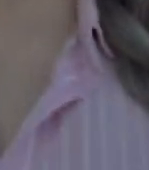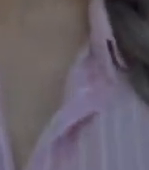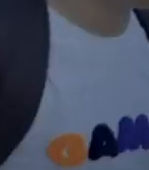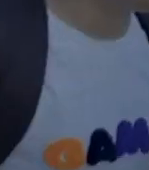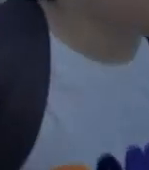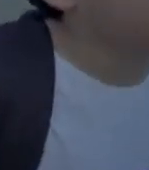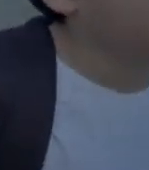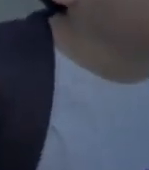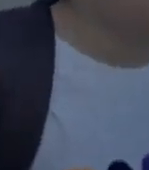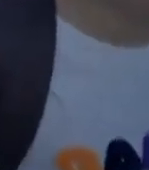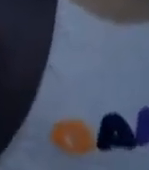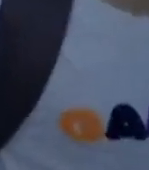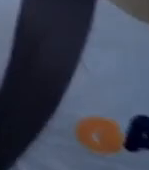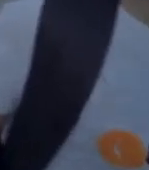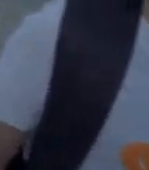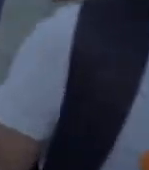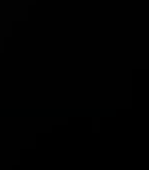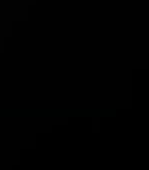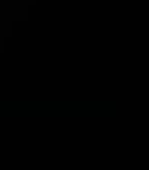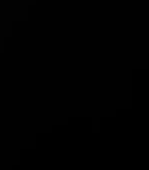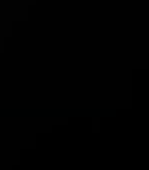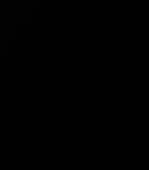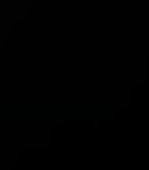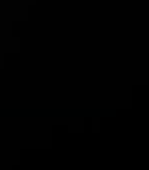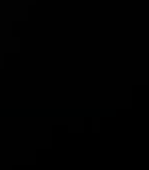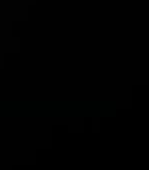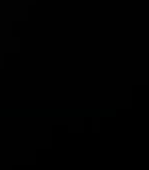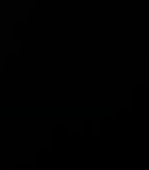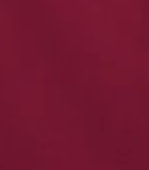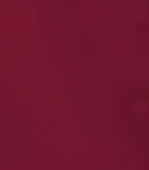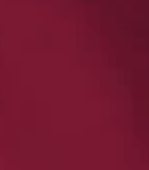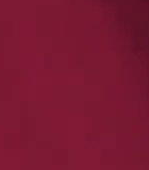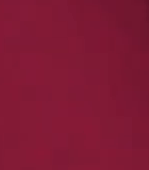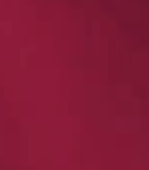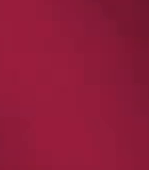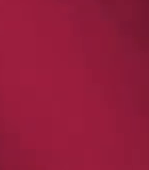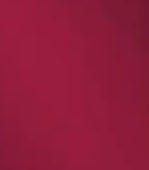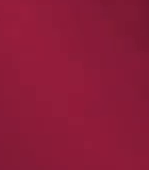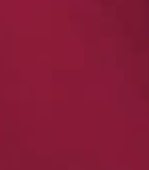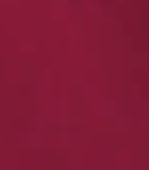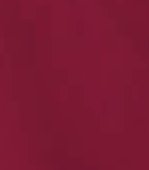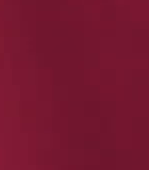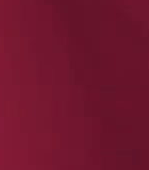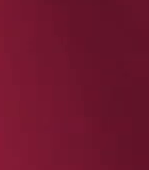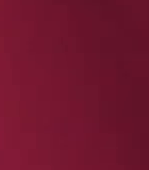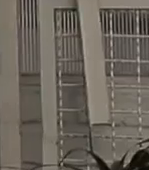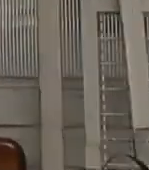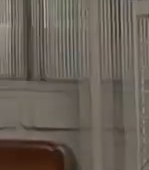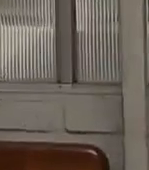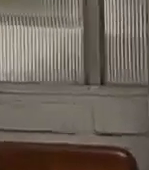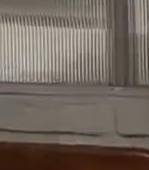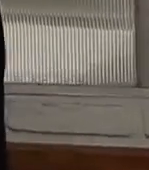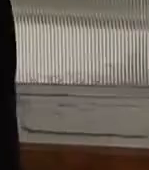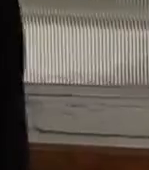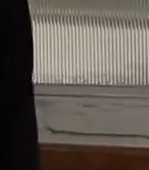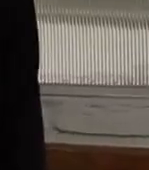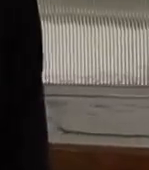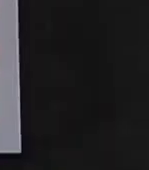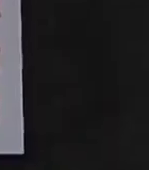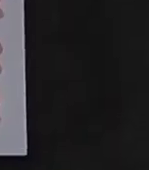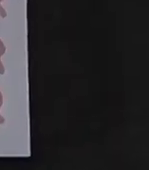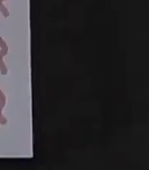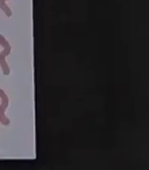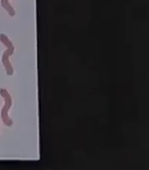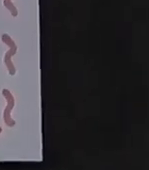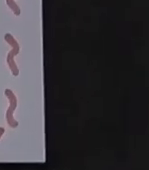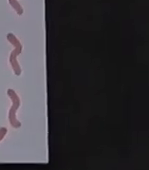Ejército y Fuerza Aérea Mexicanos, la gran fuerza de México. Gobierno de México. El